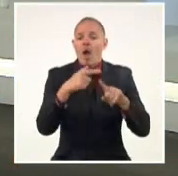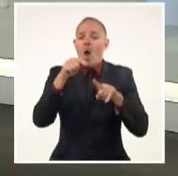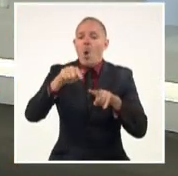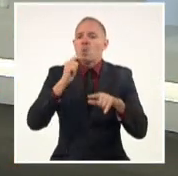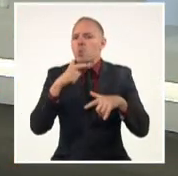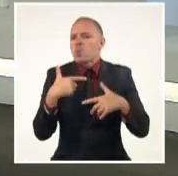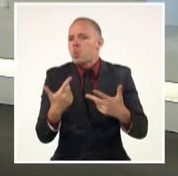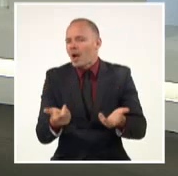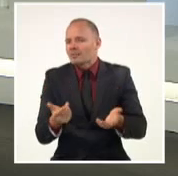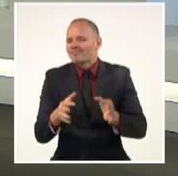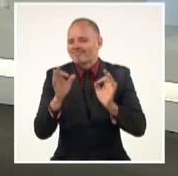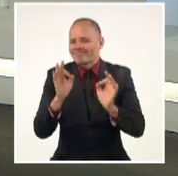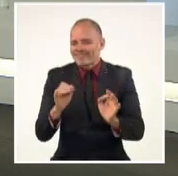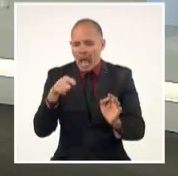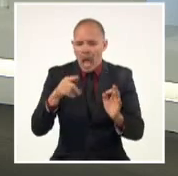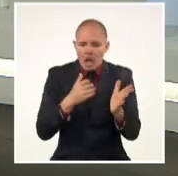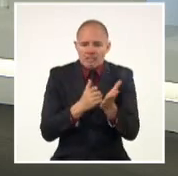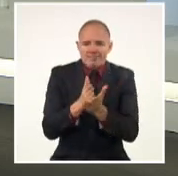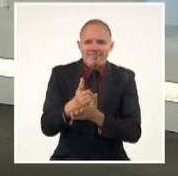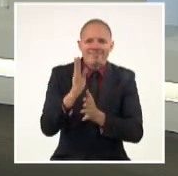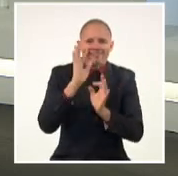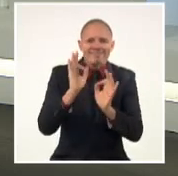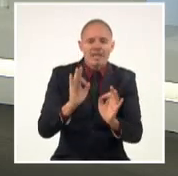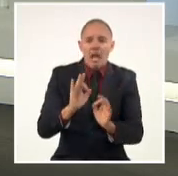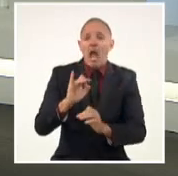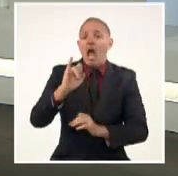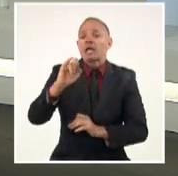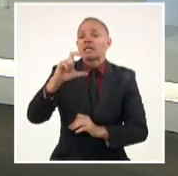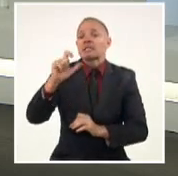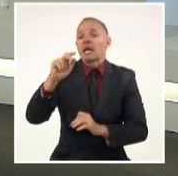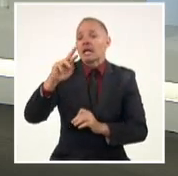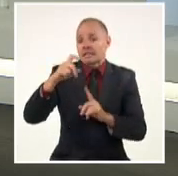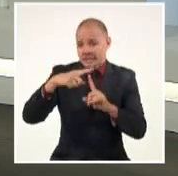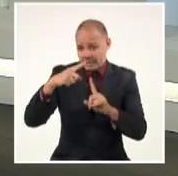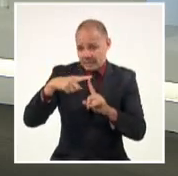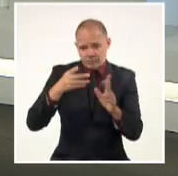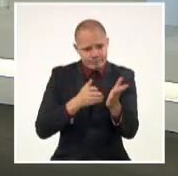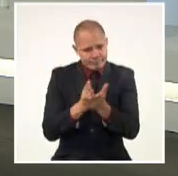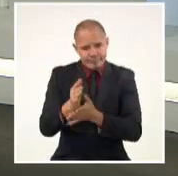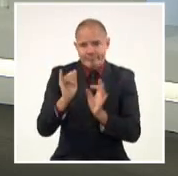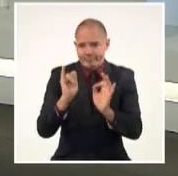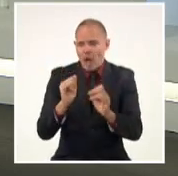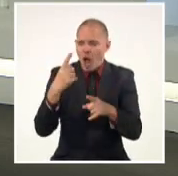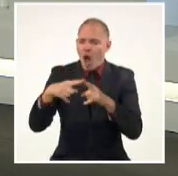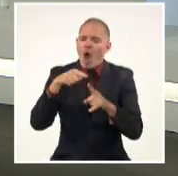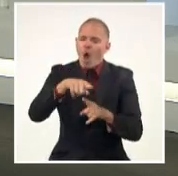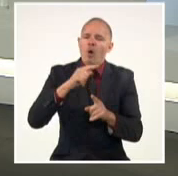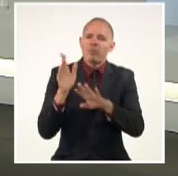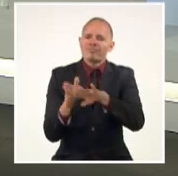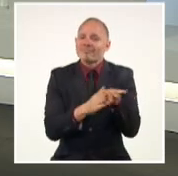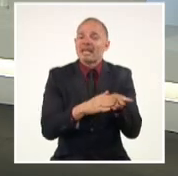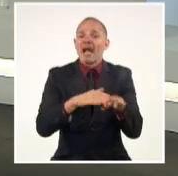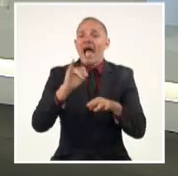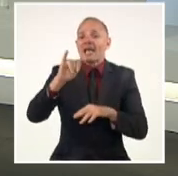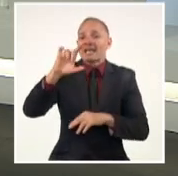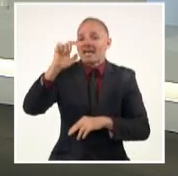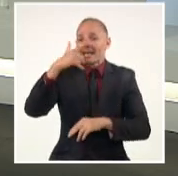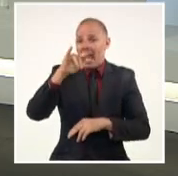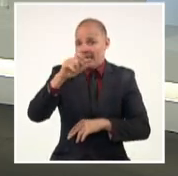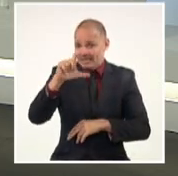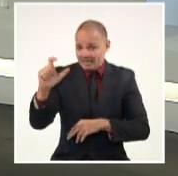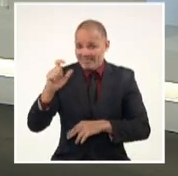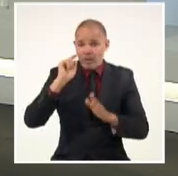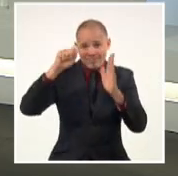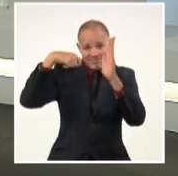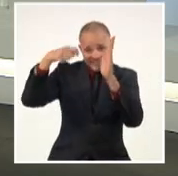Cinematográficos continúa con el ciclo de proyecciones titulado La Revolución en el Cine Cubano de la Revolución, con el